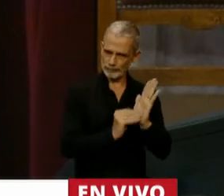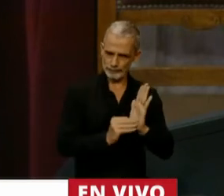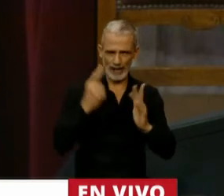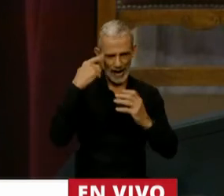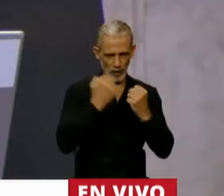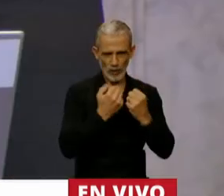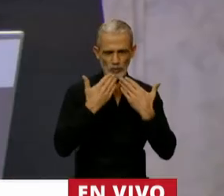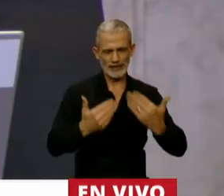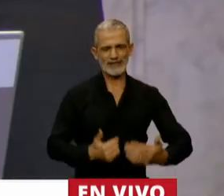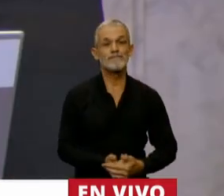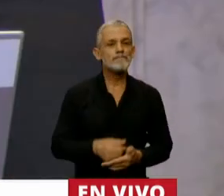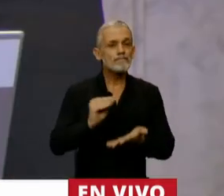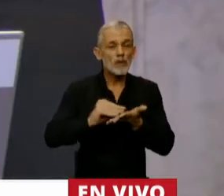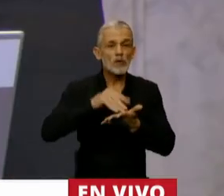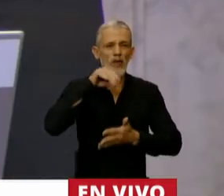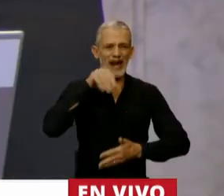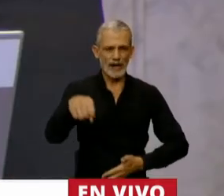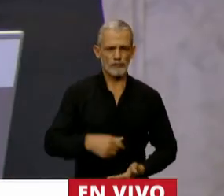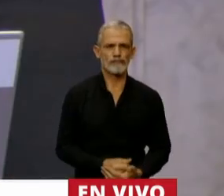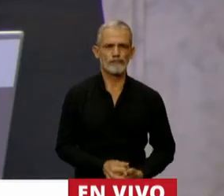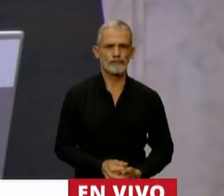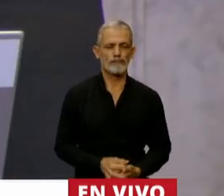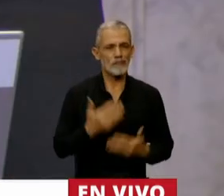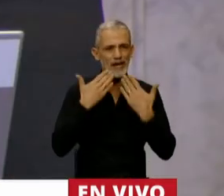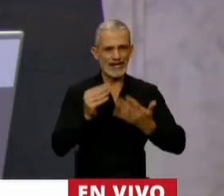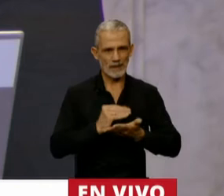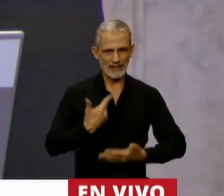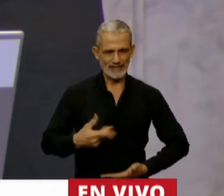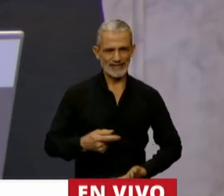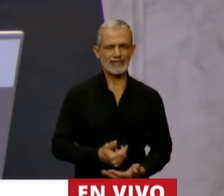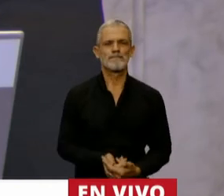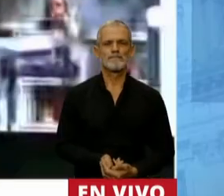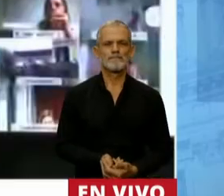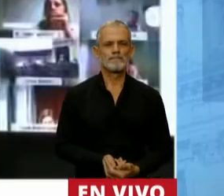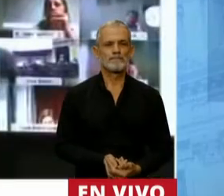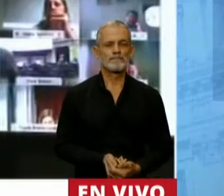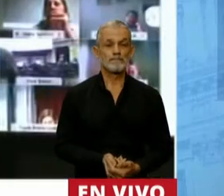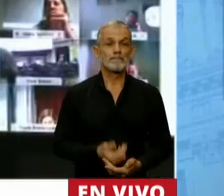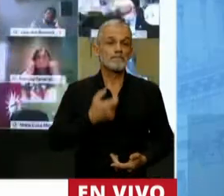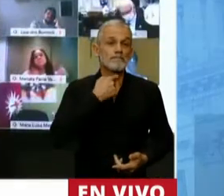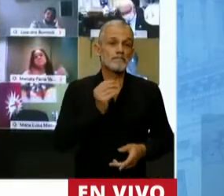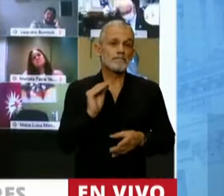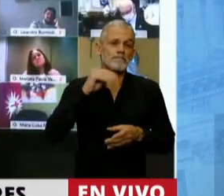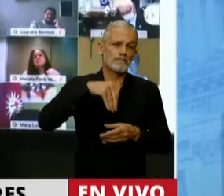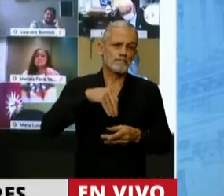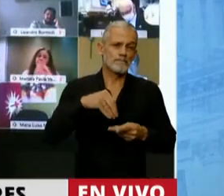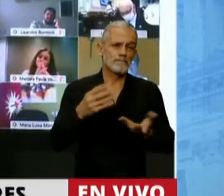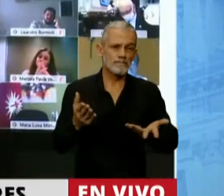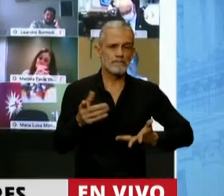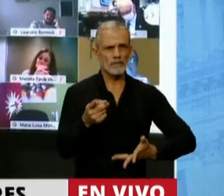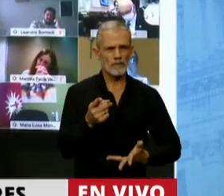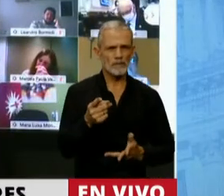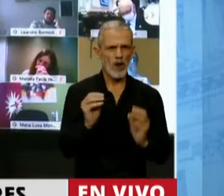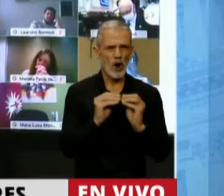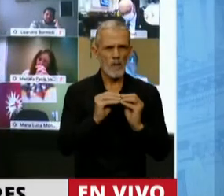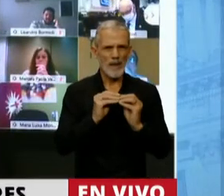Muchas gracias. Tiene la palabra el diputado del Caño. Gracias, Presidente. Quiero sumar a las palabras de mi